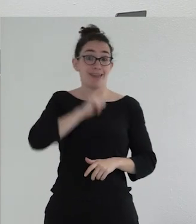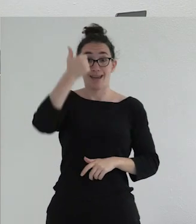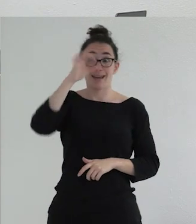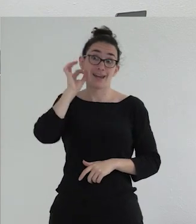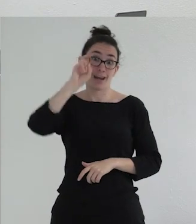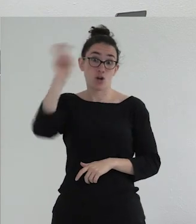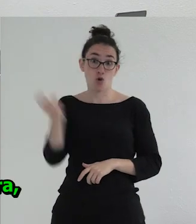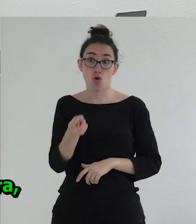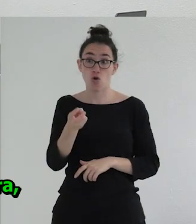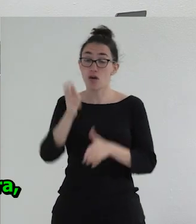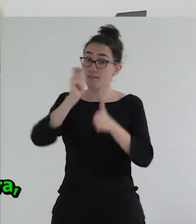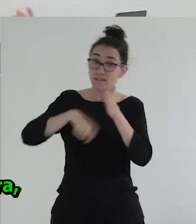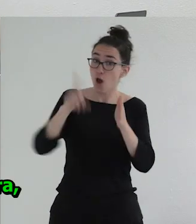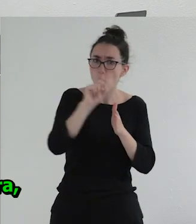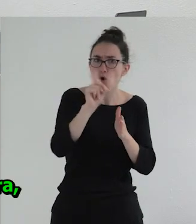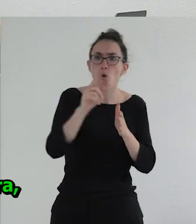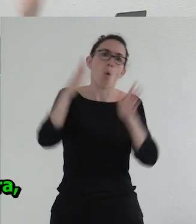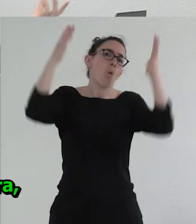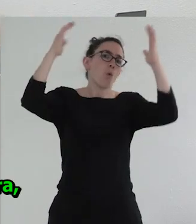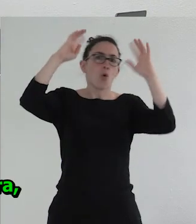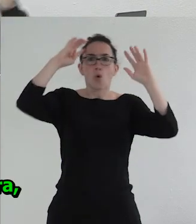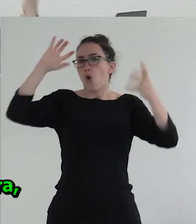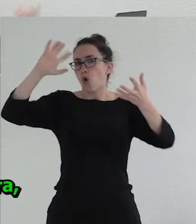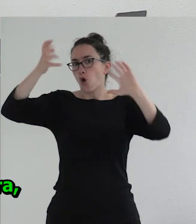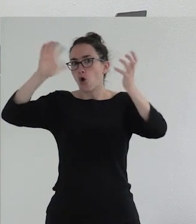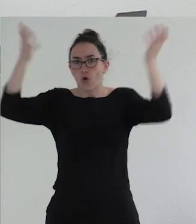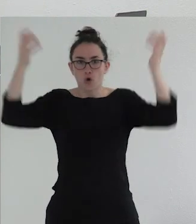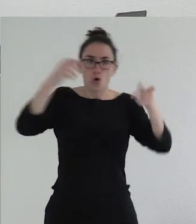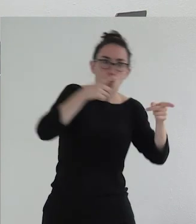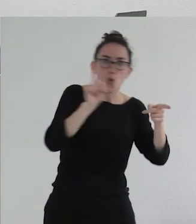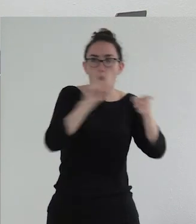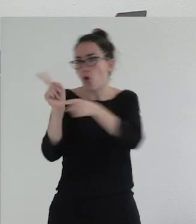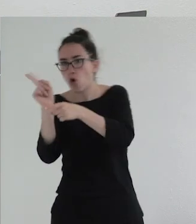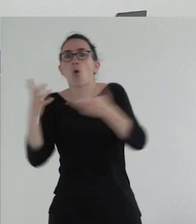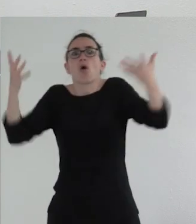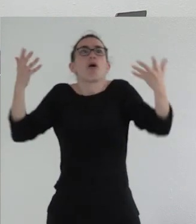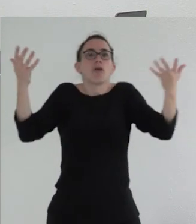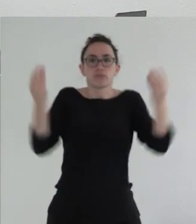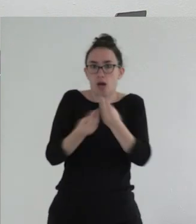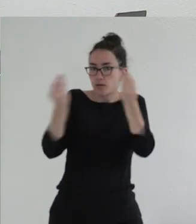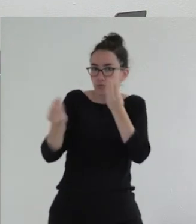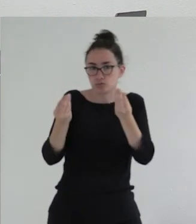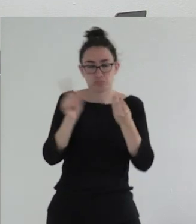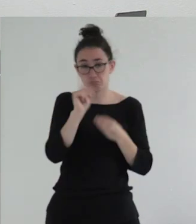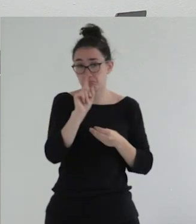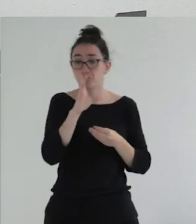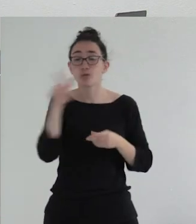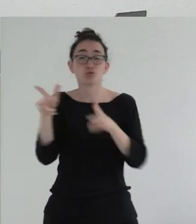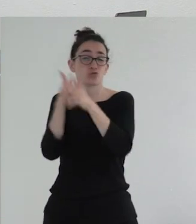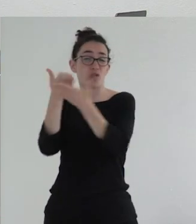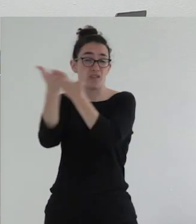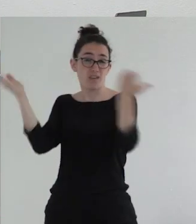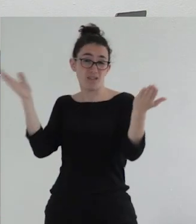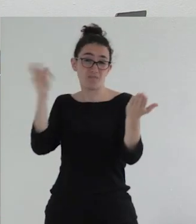esto va a ser un desmadre total. Claro, la gente no será ni una cosa ni la otra. ¿Qué haremos? Bueno, hay una parte de eso que es que en nuestra sociedad, como